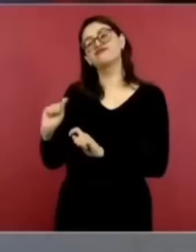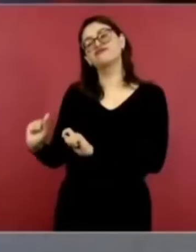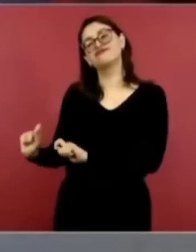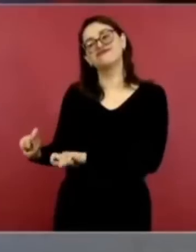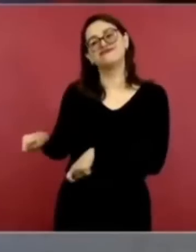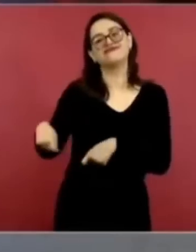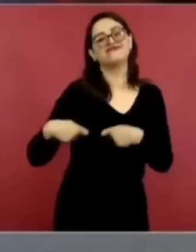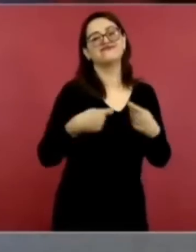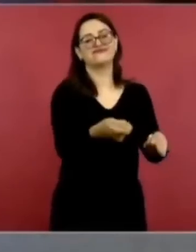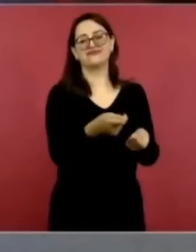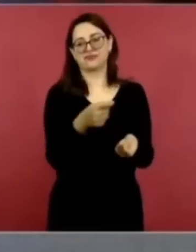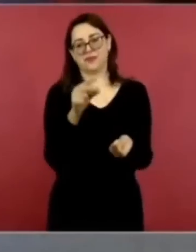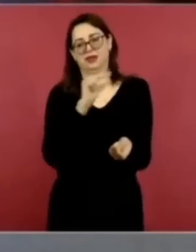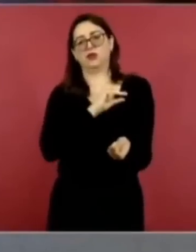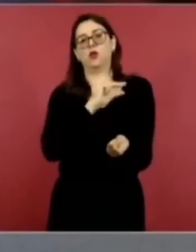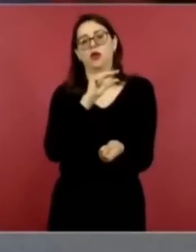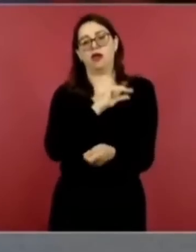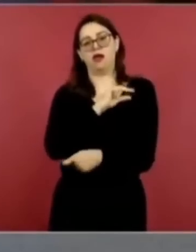las Afores,